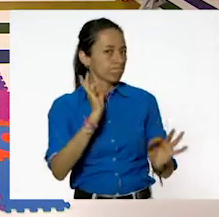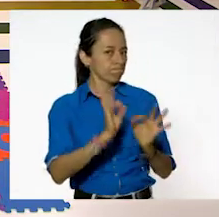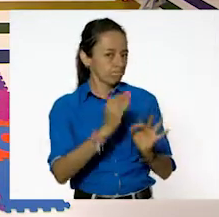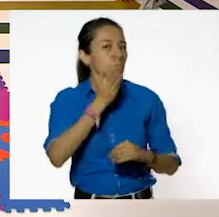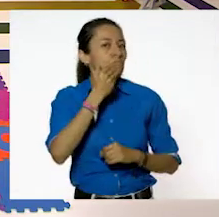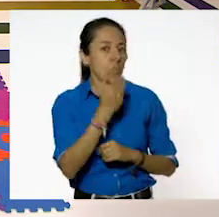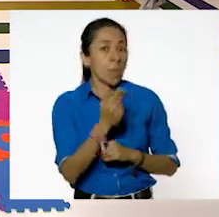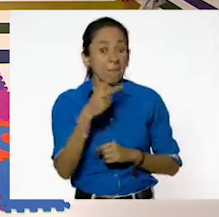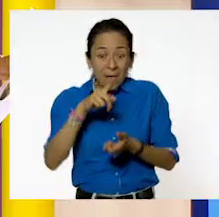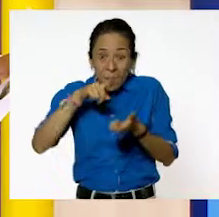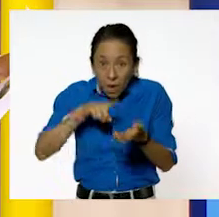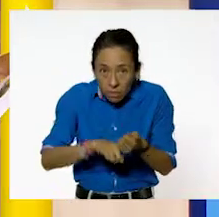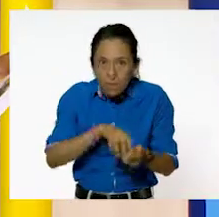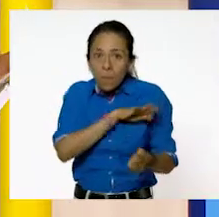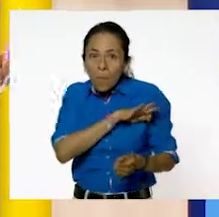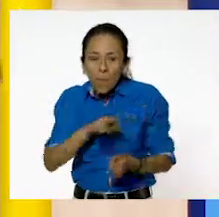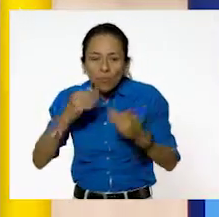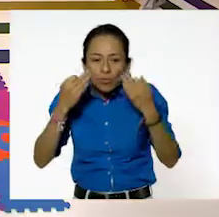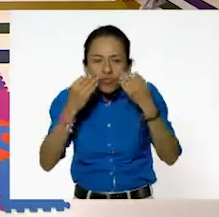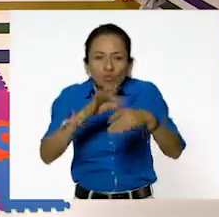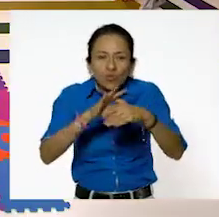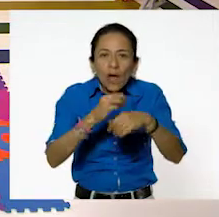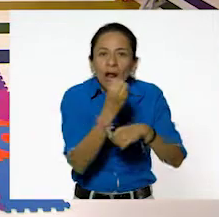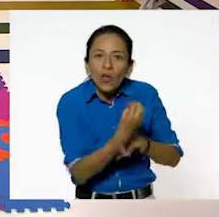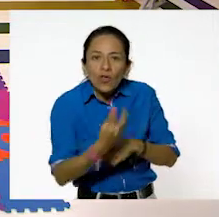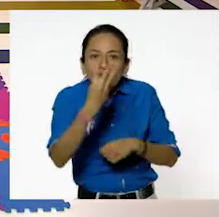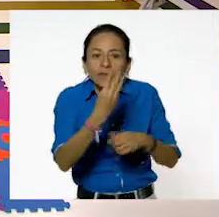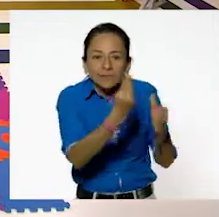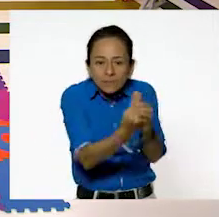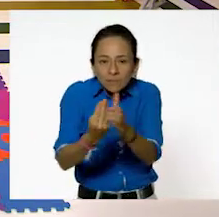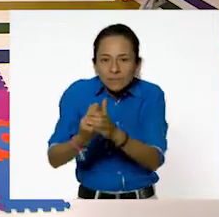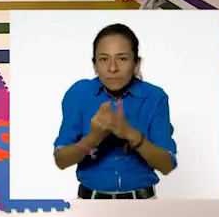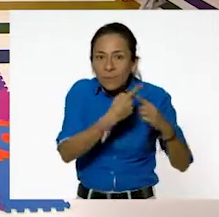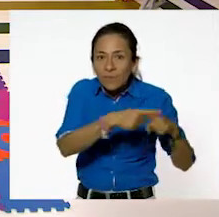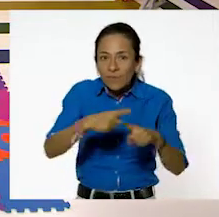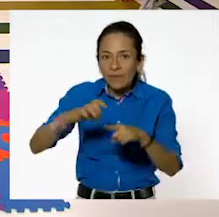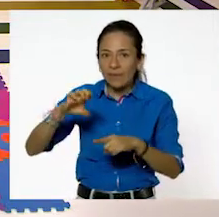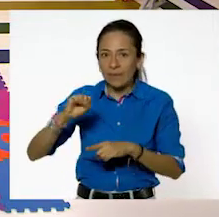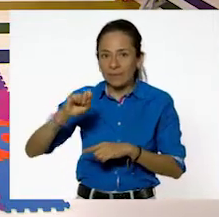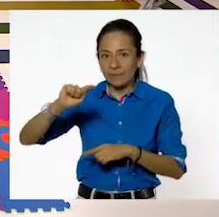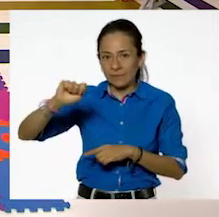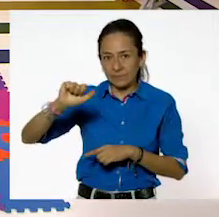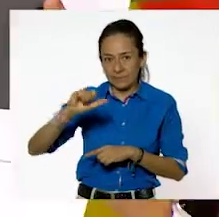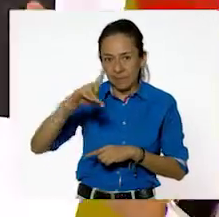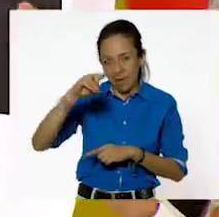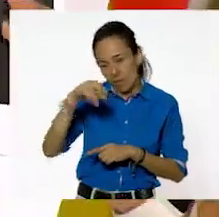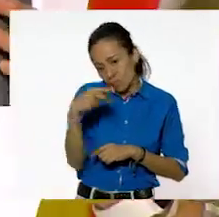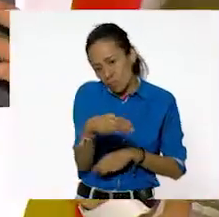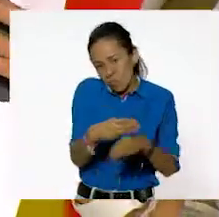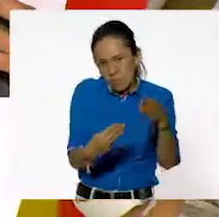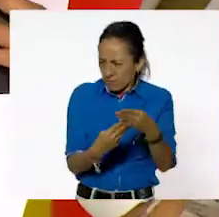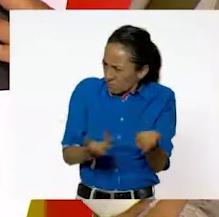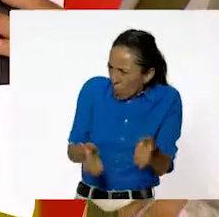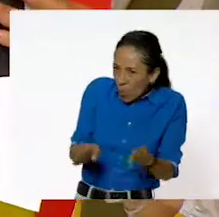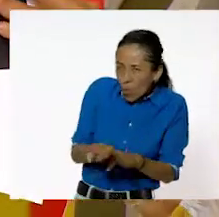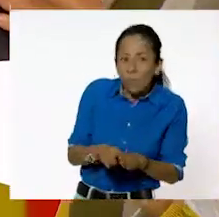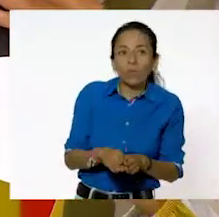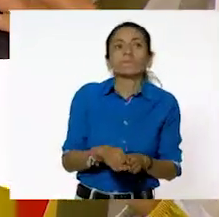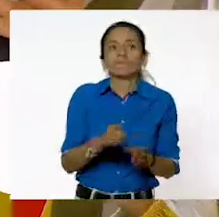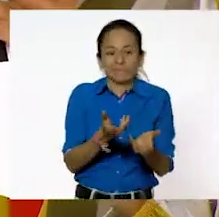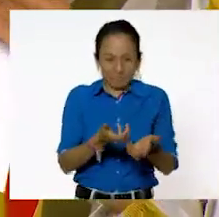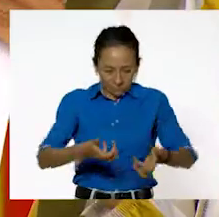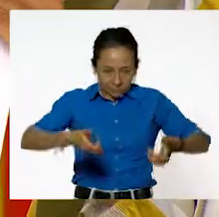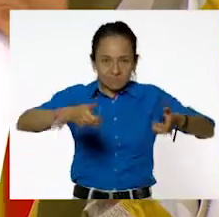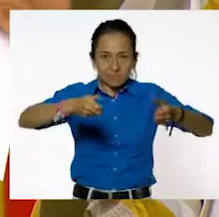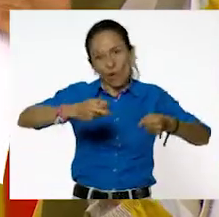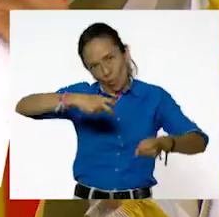los tres estados de la materia. ¿Ah, sí? ¿Cómo? Observa muy bien. Tenemos un sólido, es el que lo contiene. Ajá.